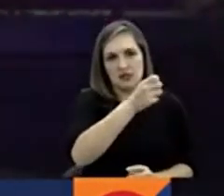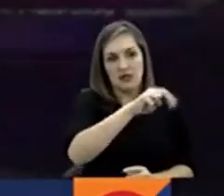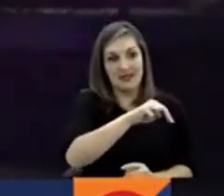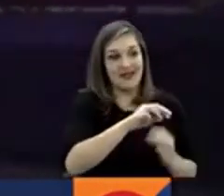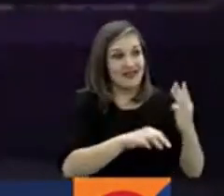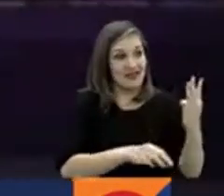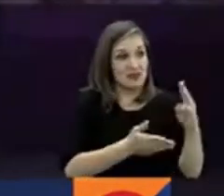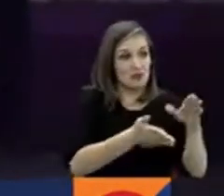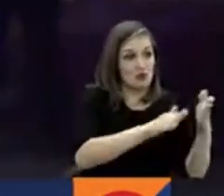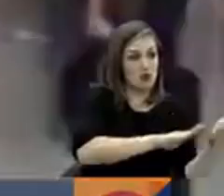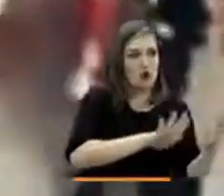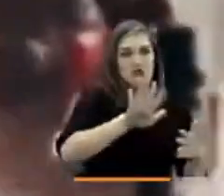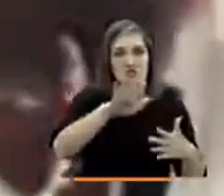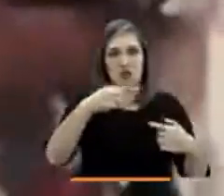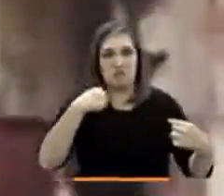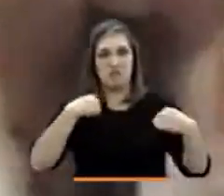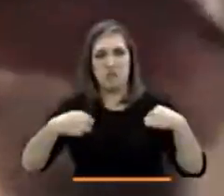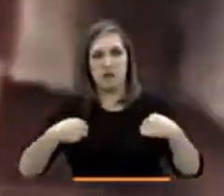resultaron heridas.